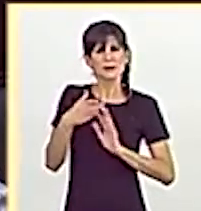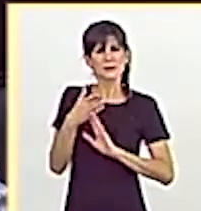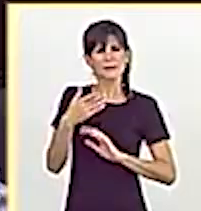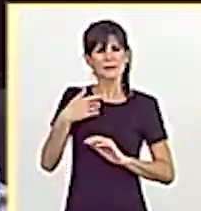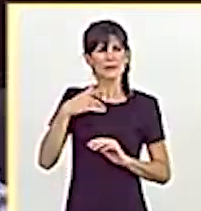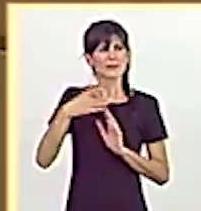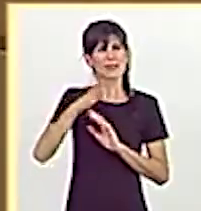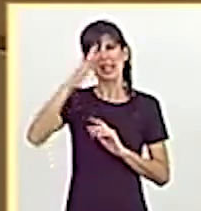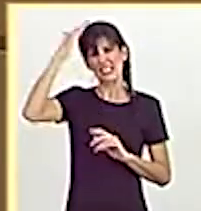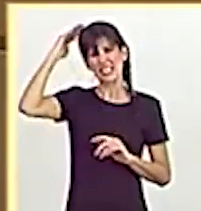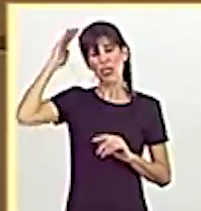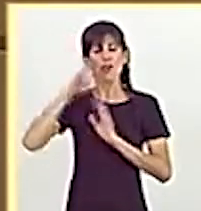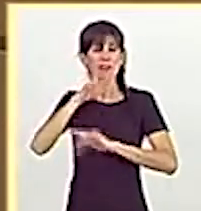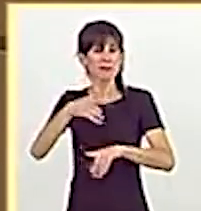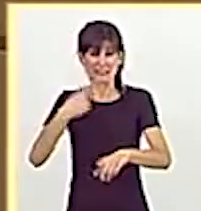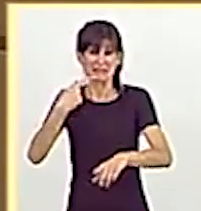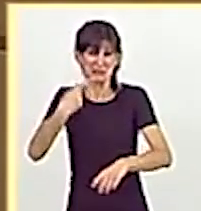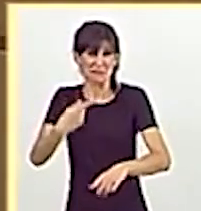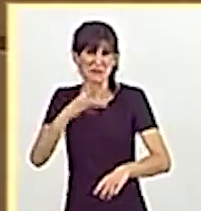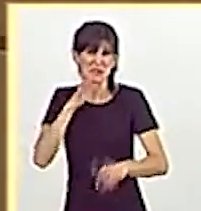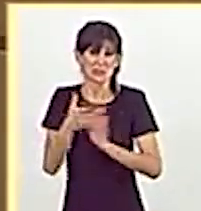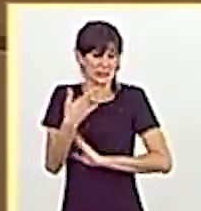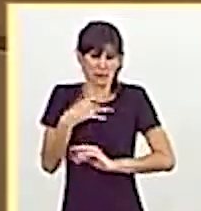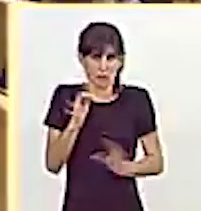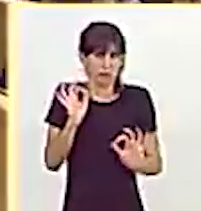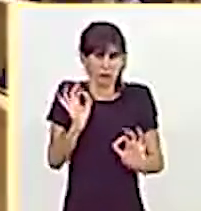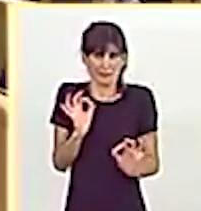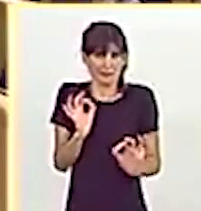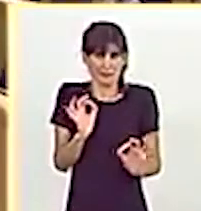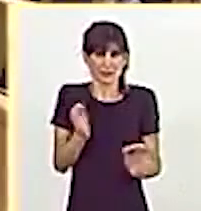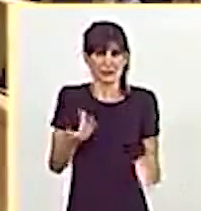porque es verde y con asa.